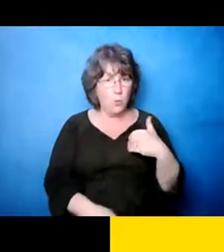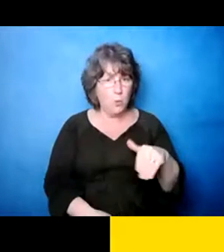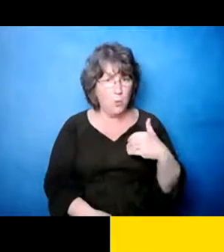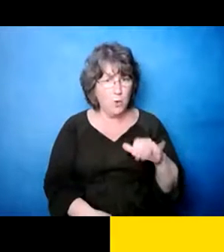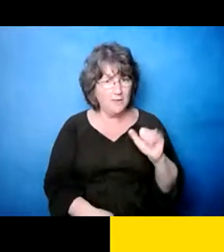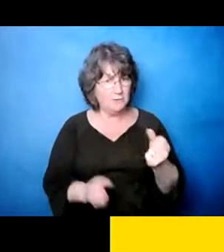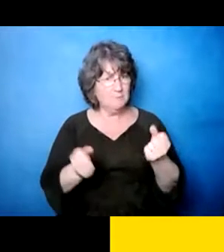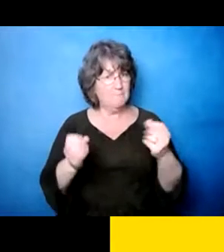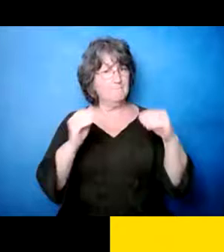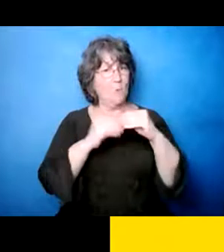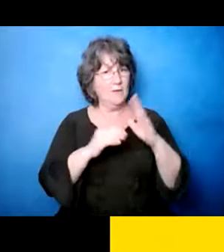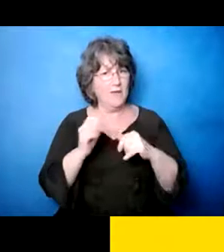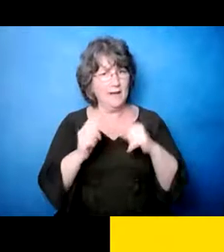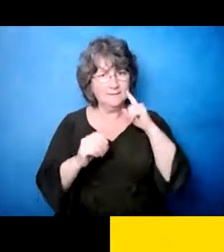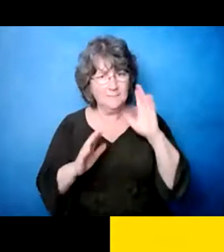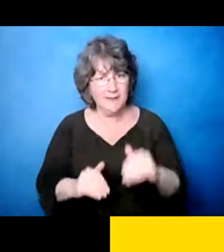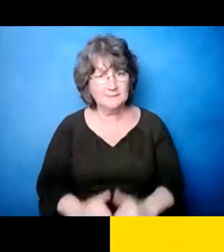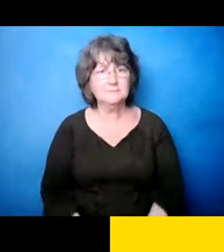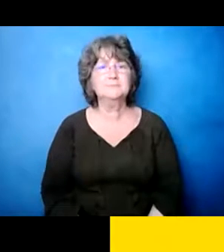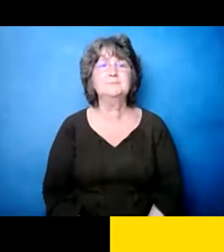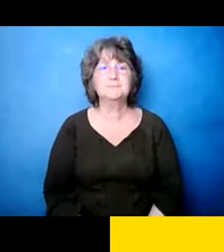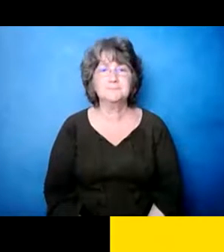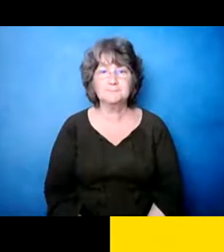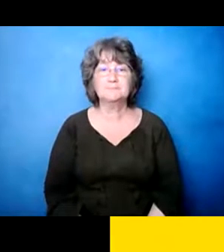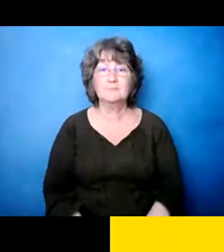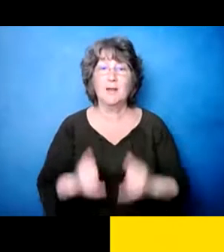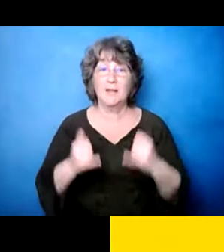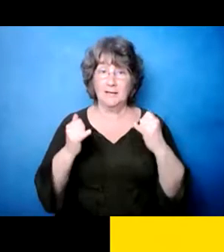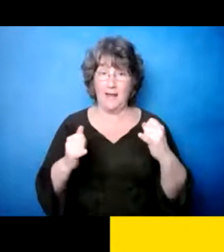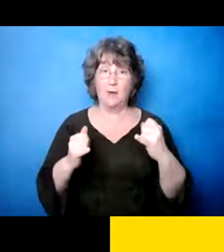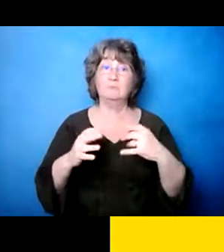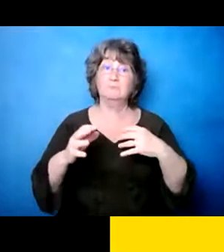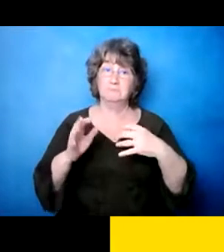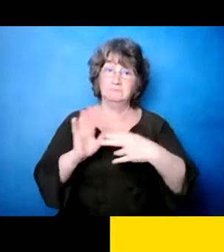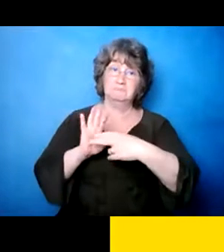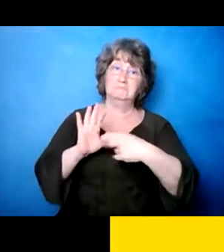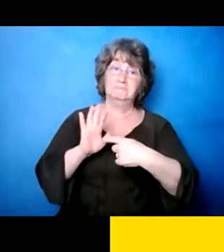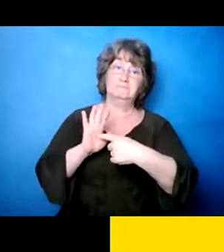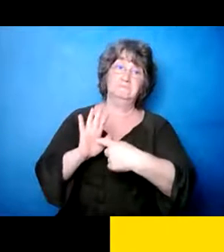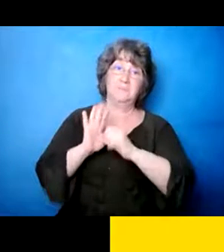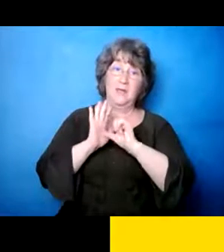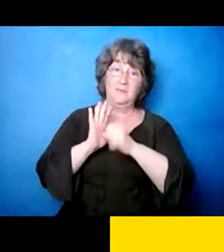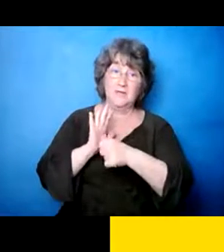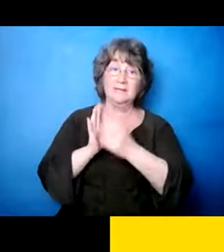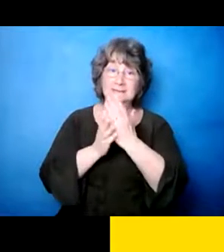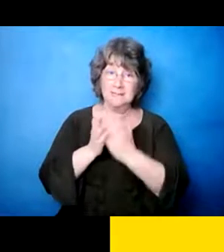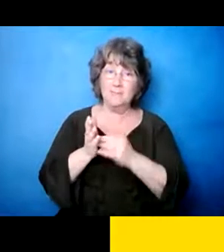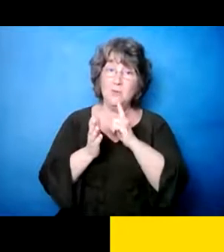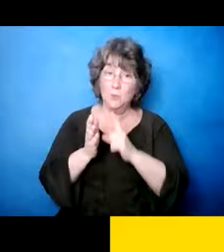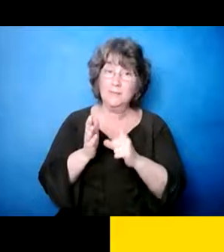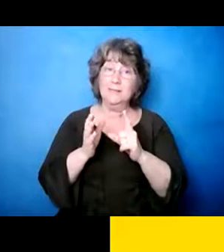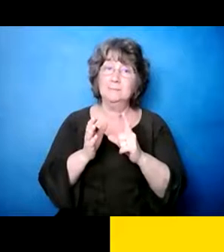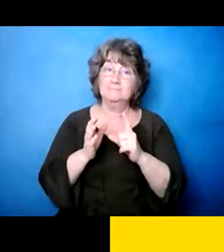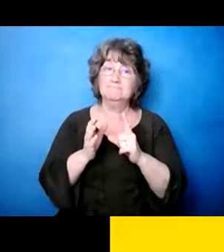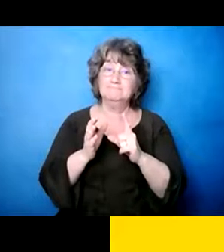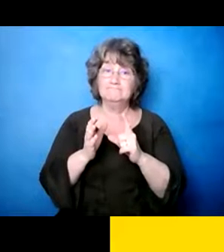que era mucho más de lo que pensamos que íbamos a recibir. Y yo quería, tomar un minuto y quiero mencionar una